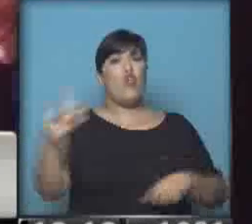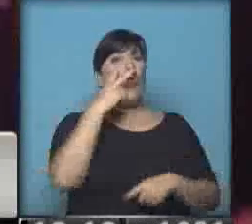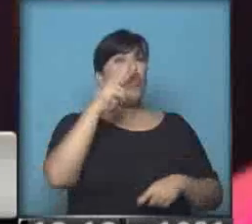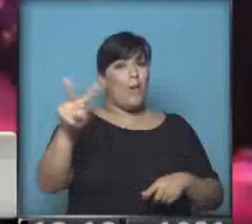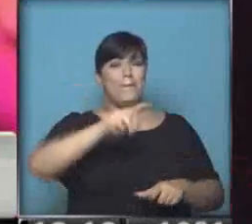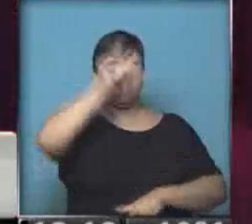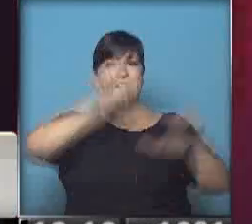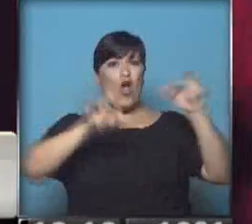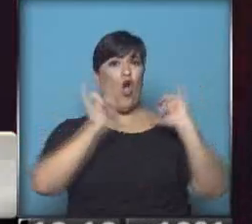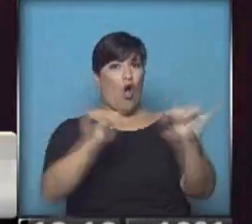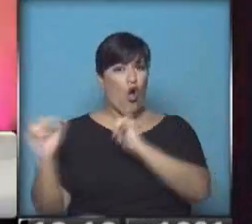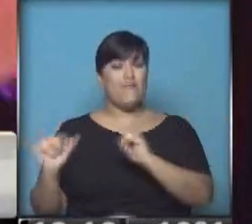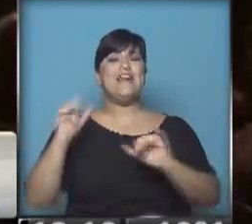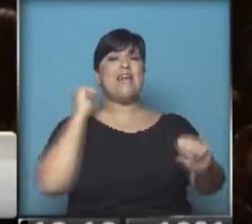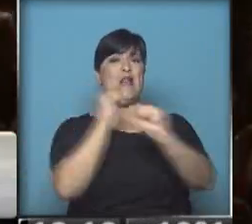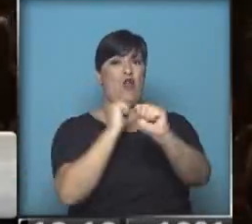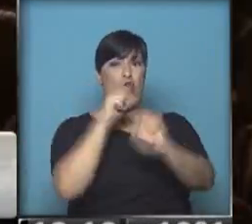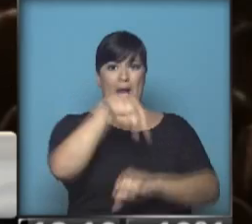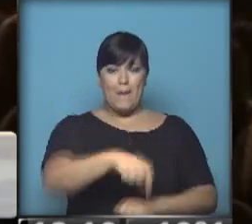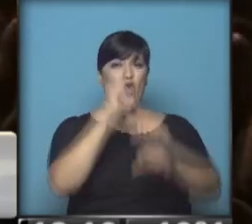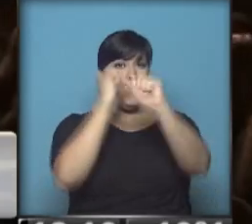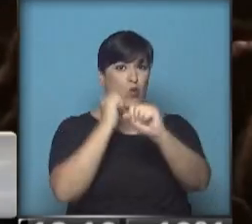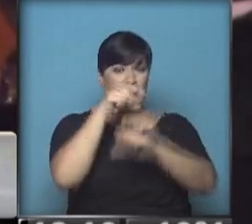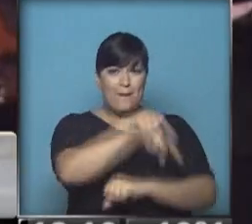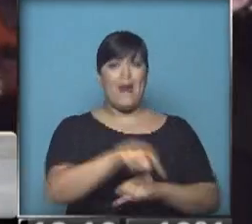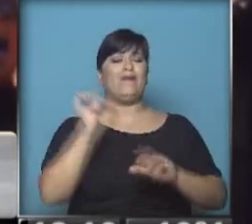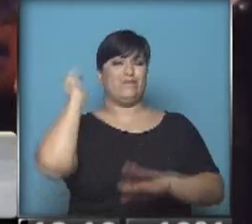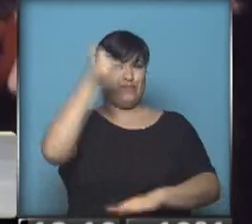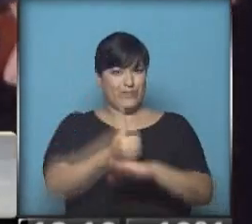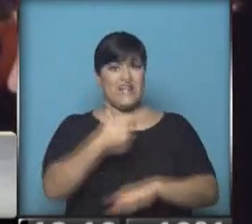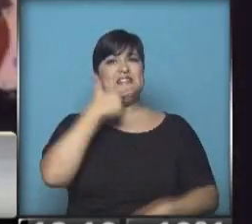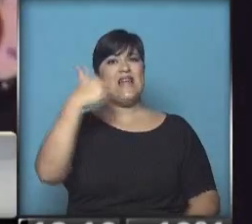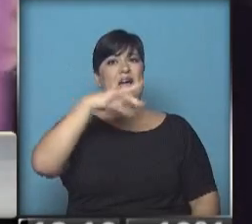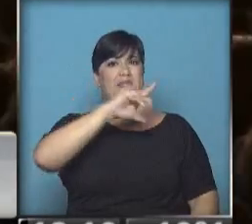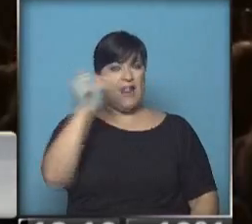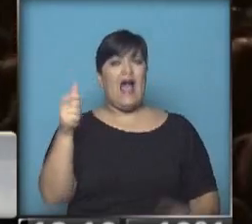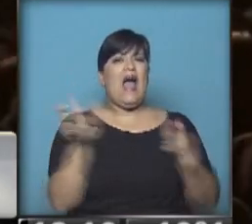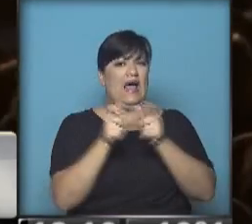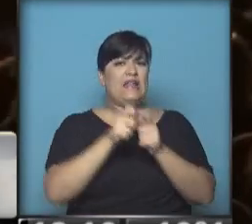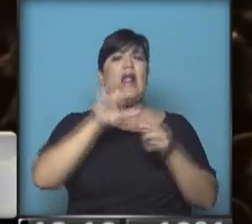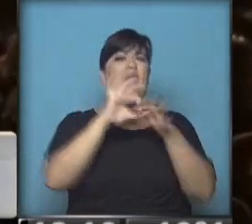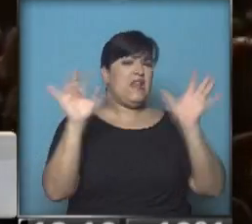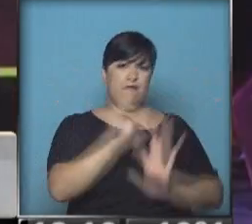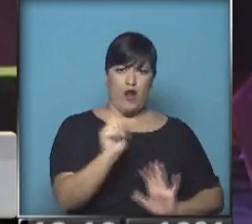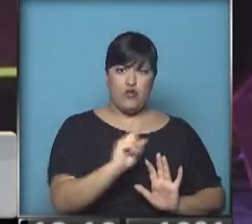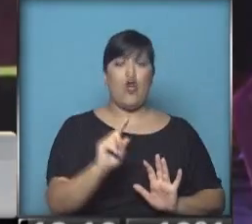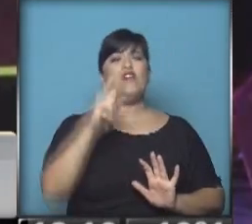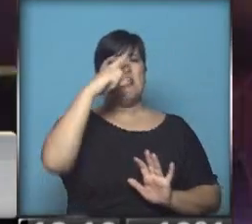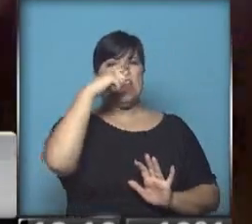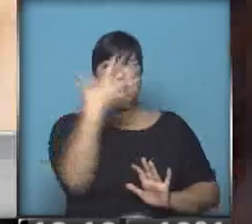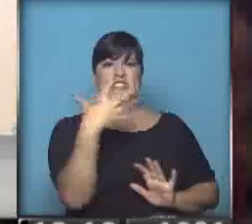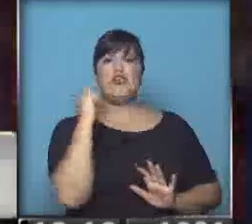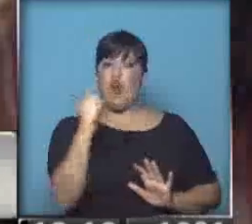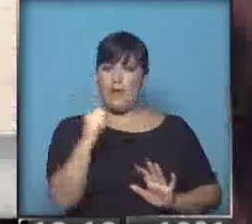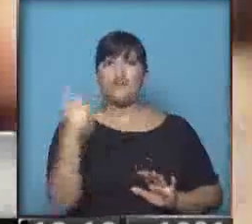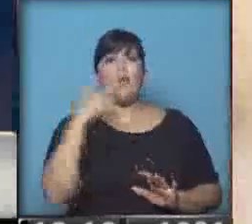músicos en el Luna Park, junto a la participación especial de Sandra Mianovic. Tiene una entrada, en este caso no es entrada libre, de 75 pesos, pero